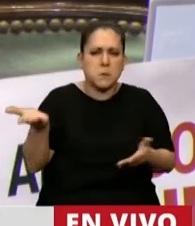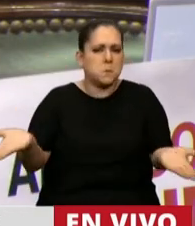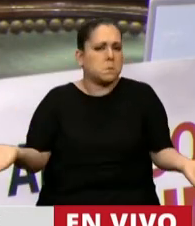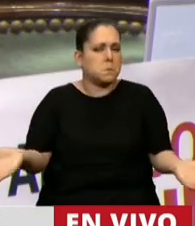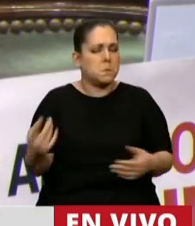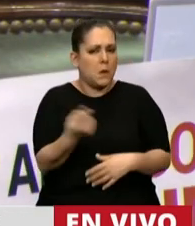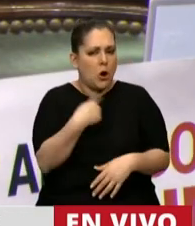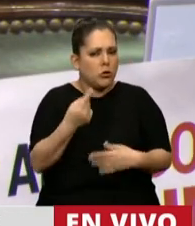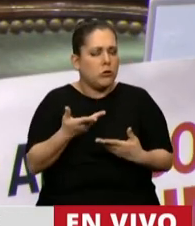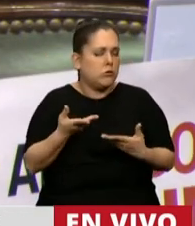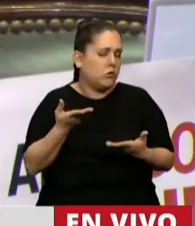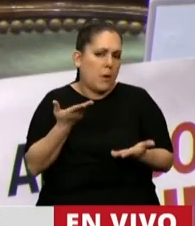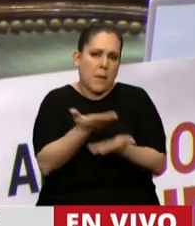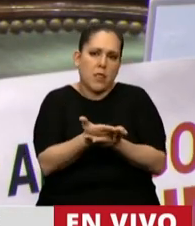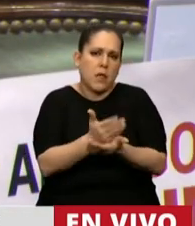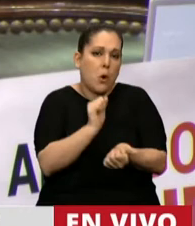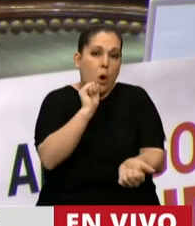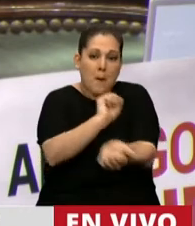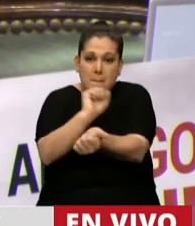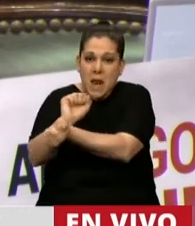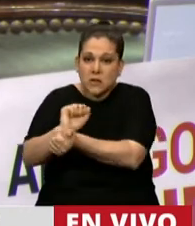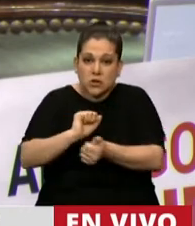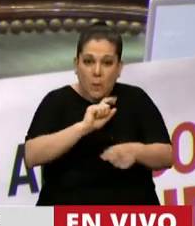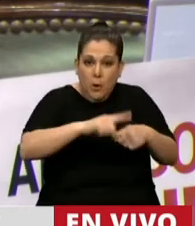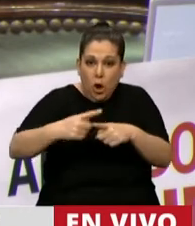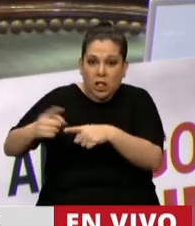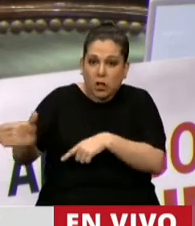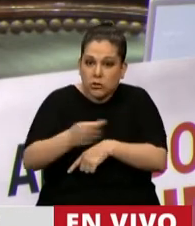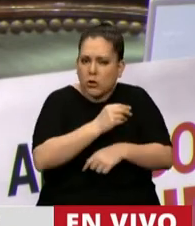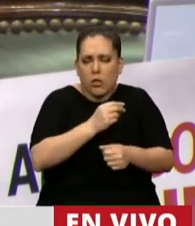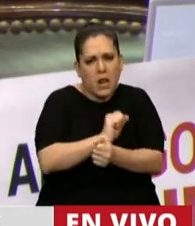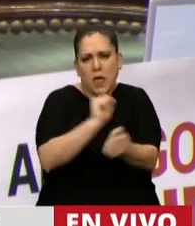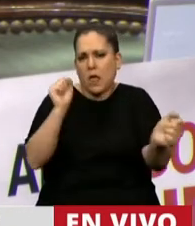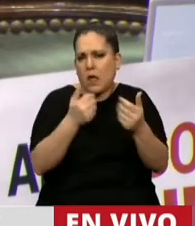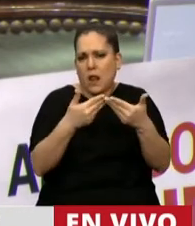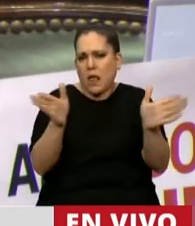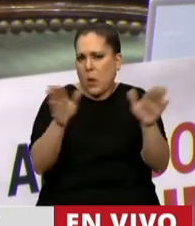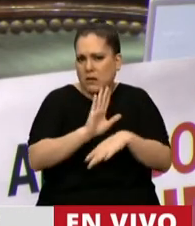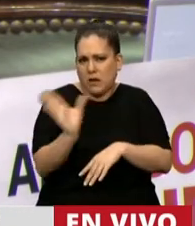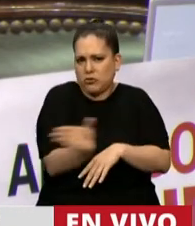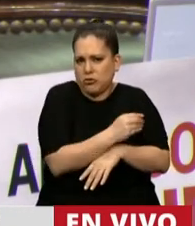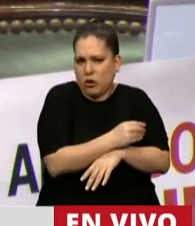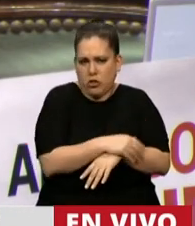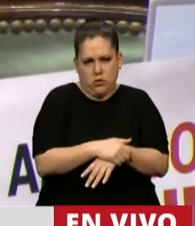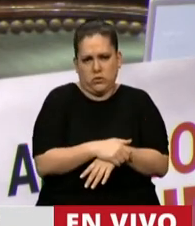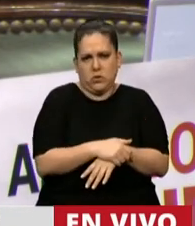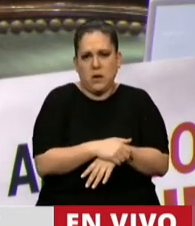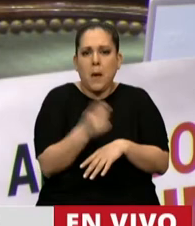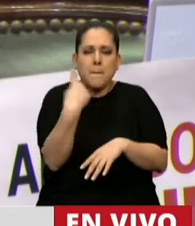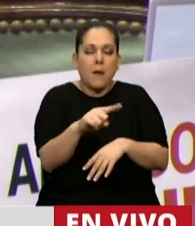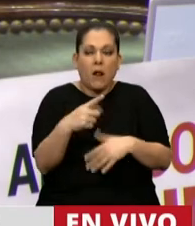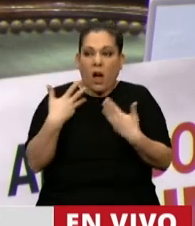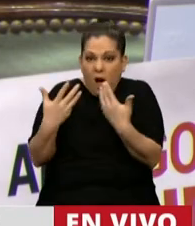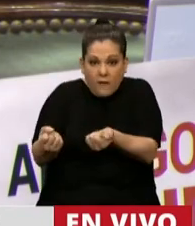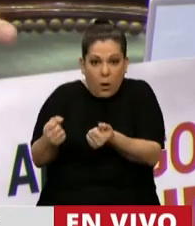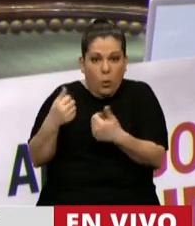desde ya que exigimos la libertad de los presos políticos, repudiamos el autoritarismo del gobierno de Maduro, pero no nos alineamos a la